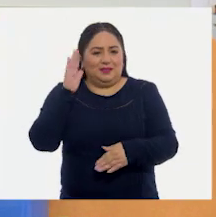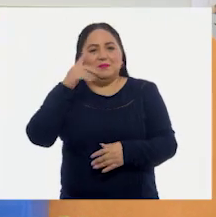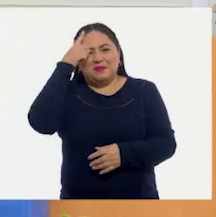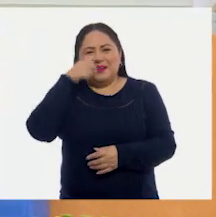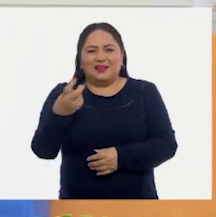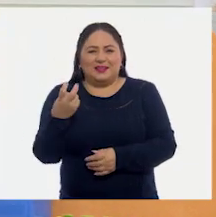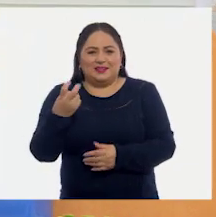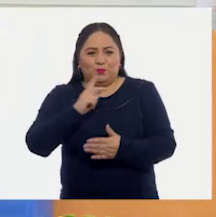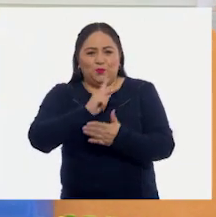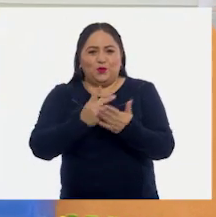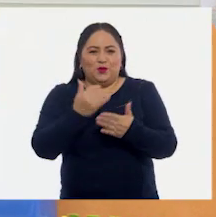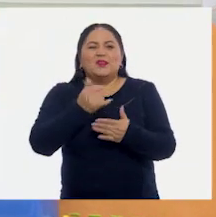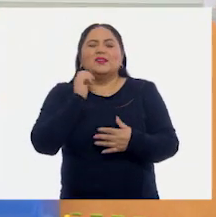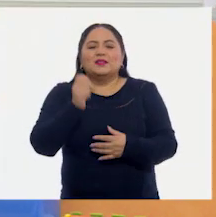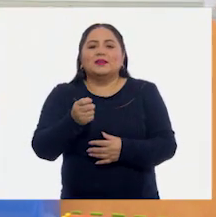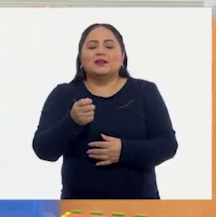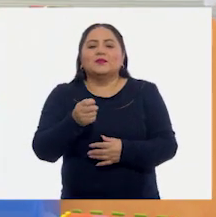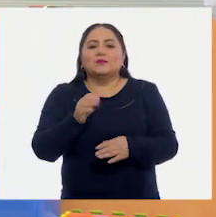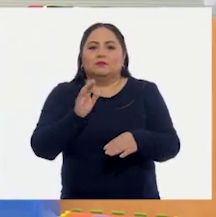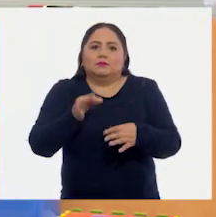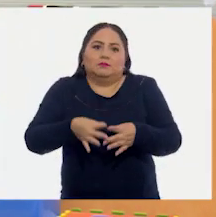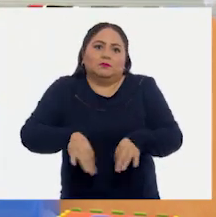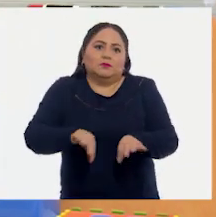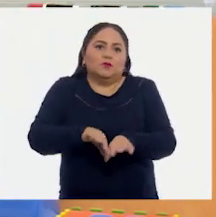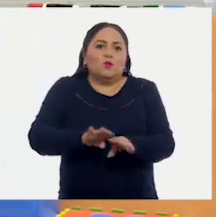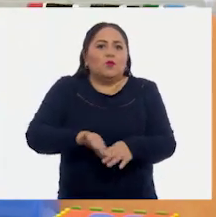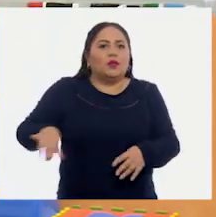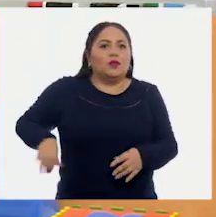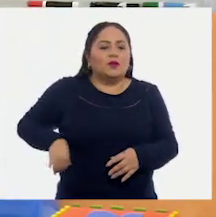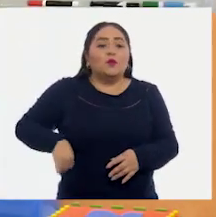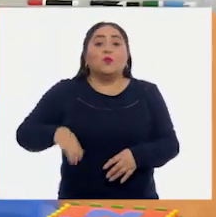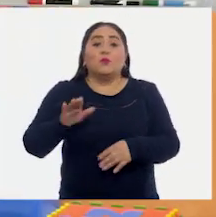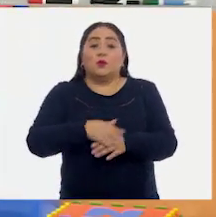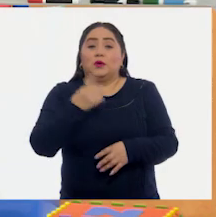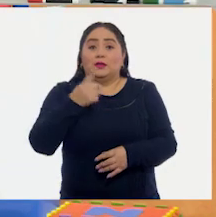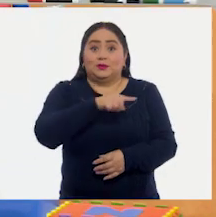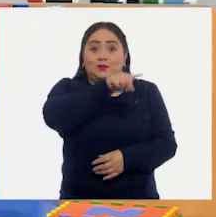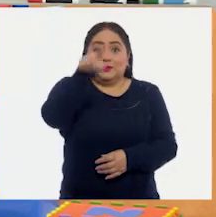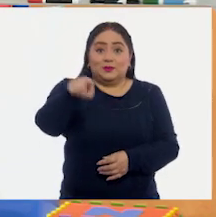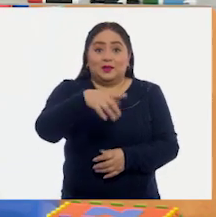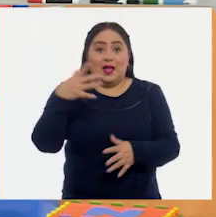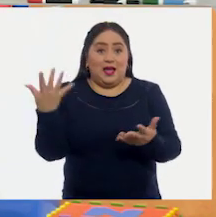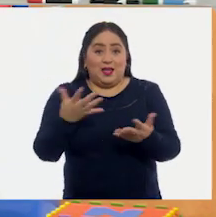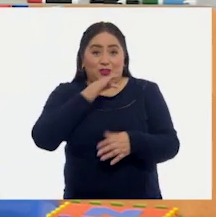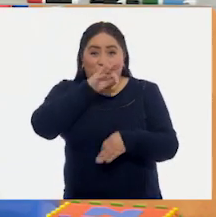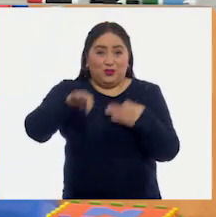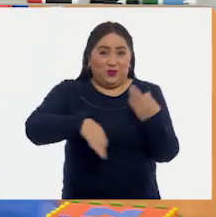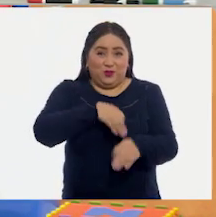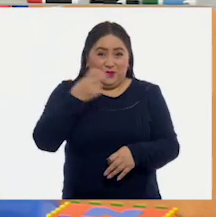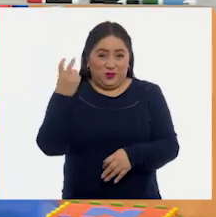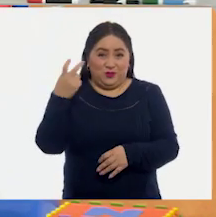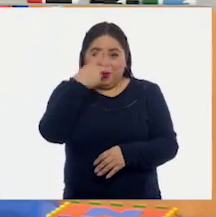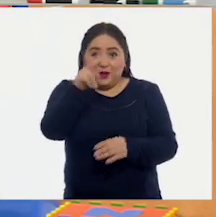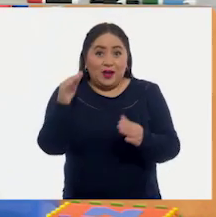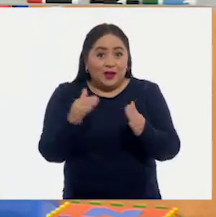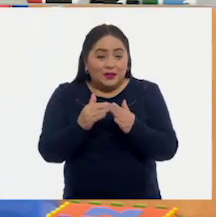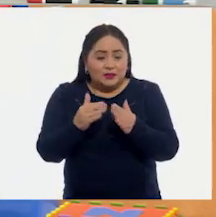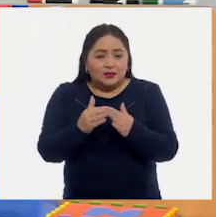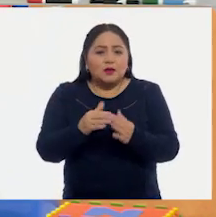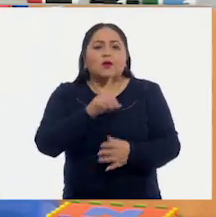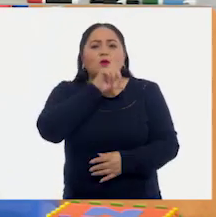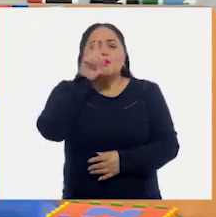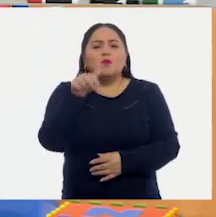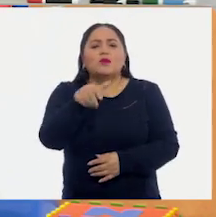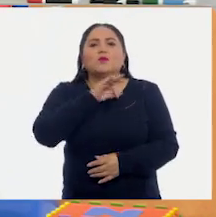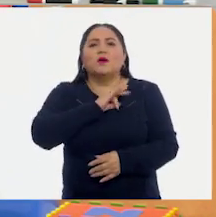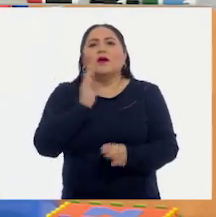a este proyecto, que es sumamente interesante, ya que si ellos aplican todas estas acciones en casita, se van a